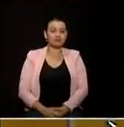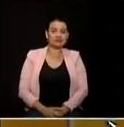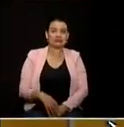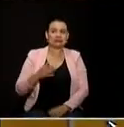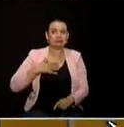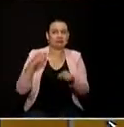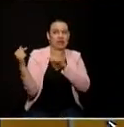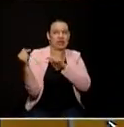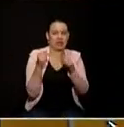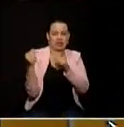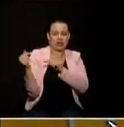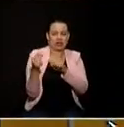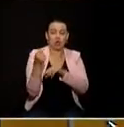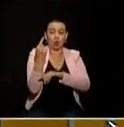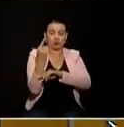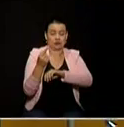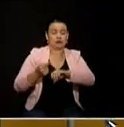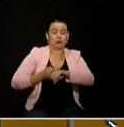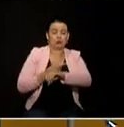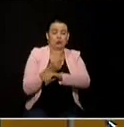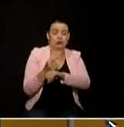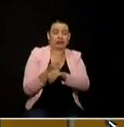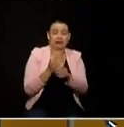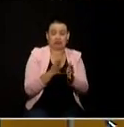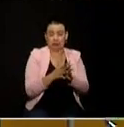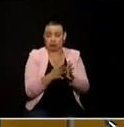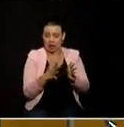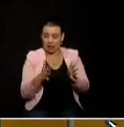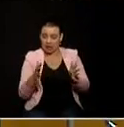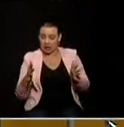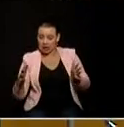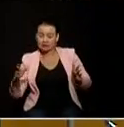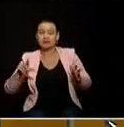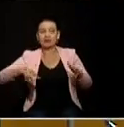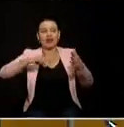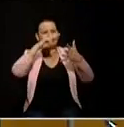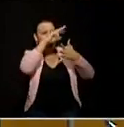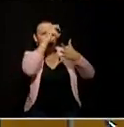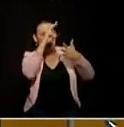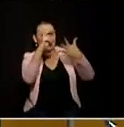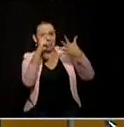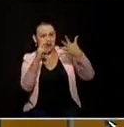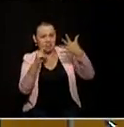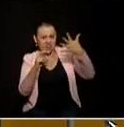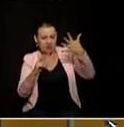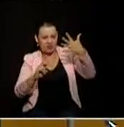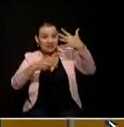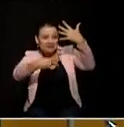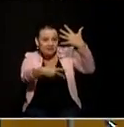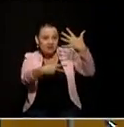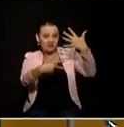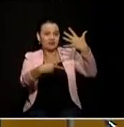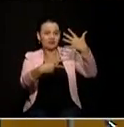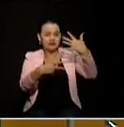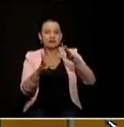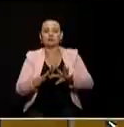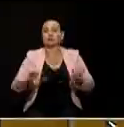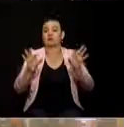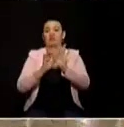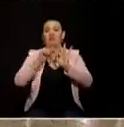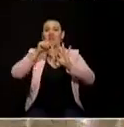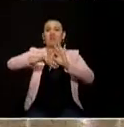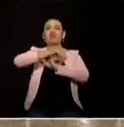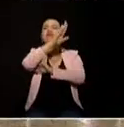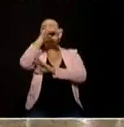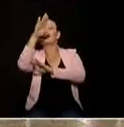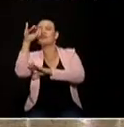debate de una hora larga en la que varios de los temas más importantes del departamento surgieron y hubo sobre